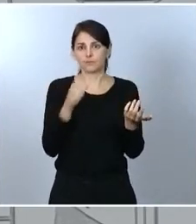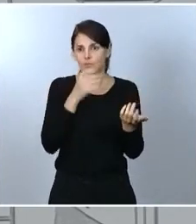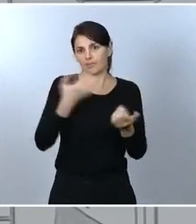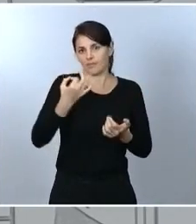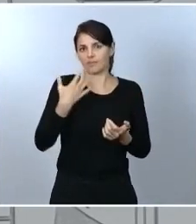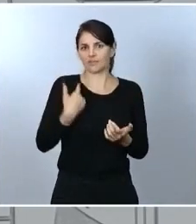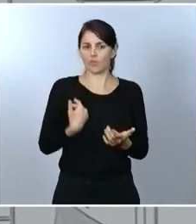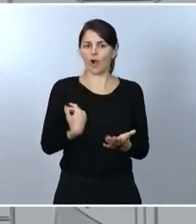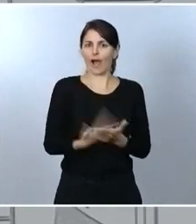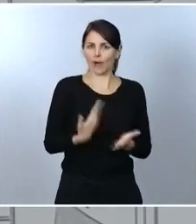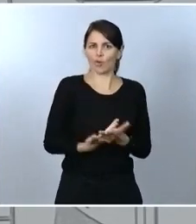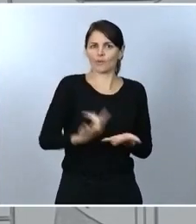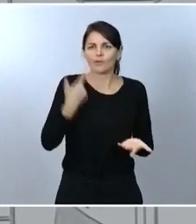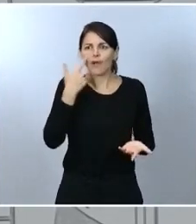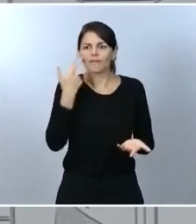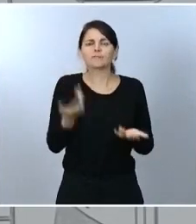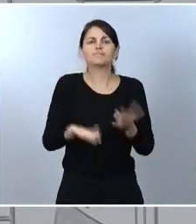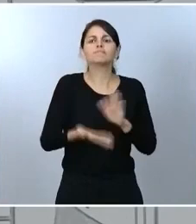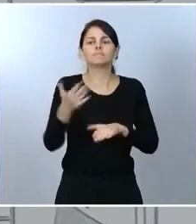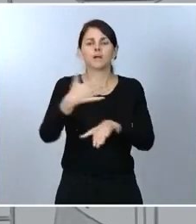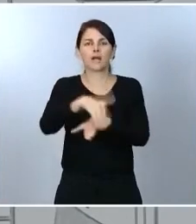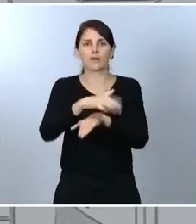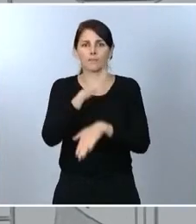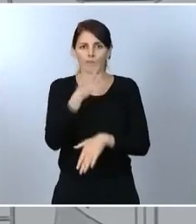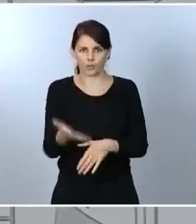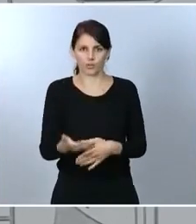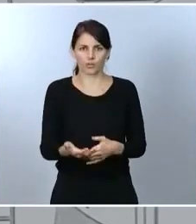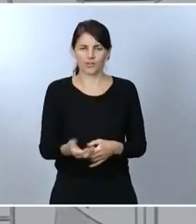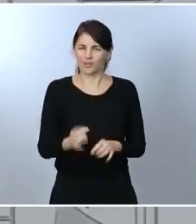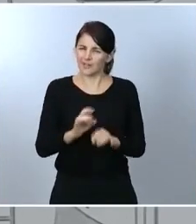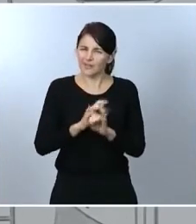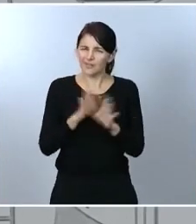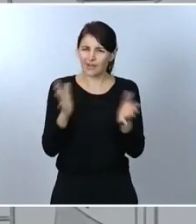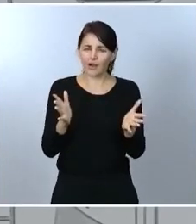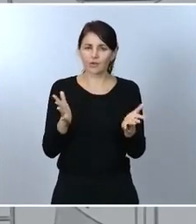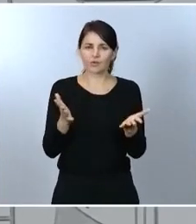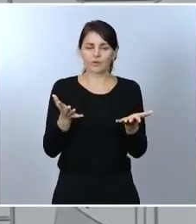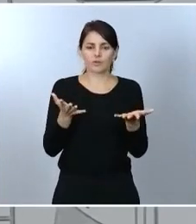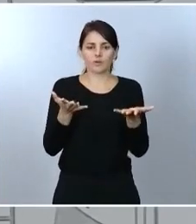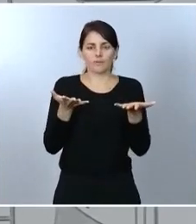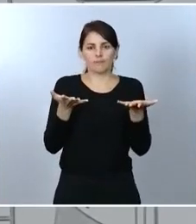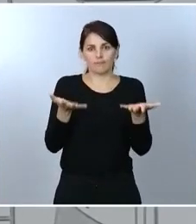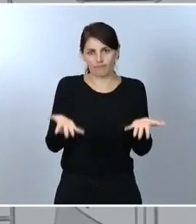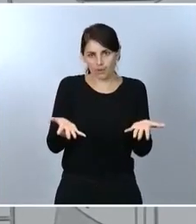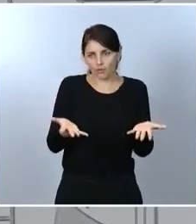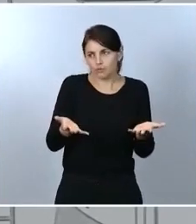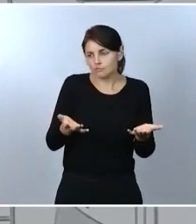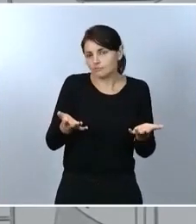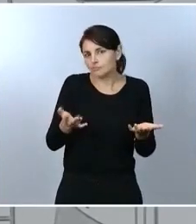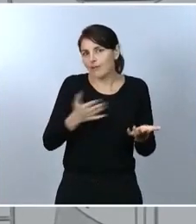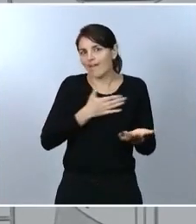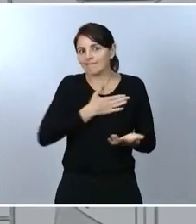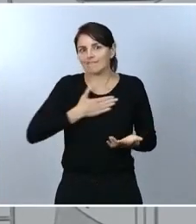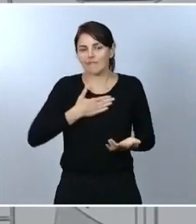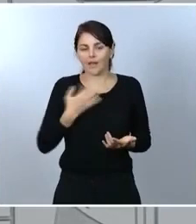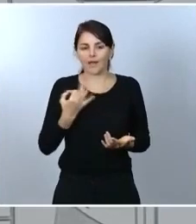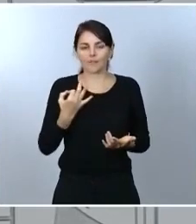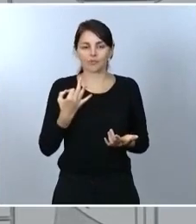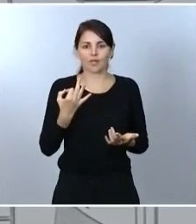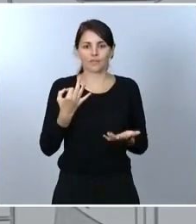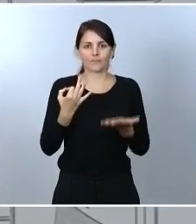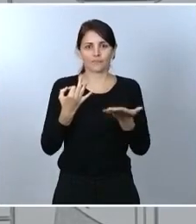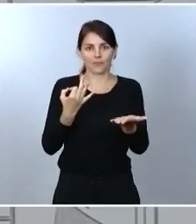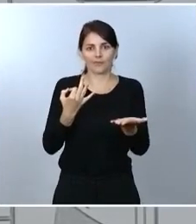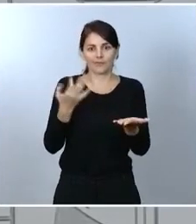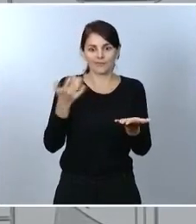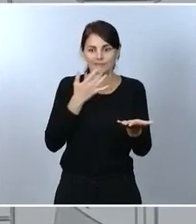cuales antes he hecho referencia y que, evidentemente, tendrán una traslación, esperamos, esperemos, en la curva de contagios y,